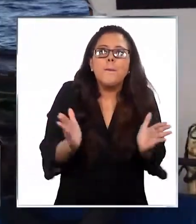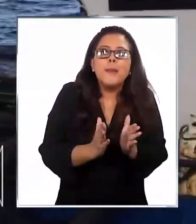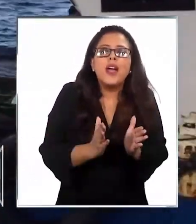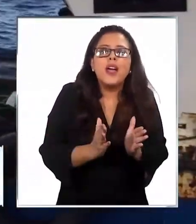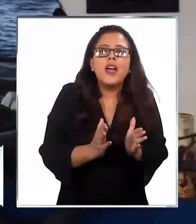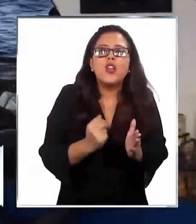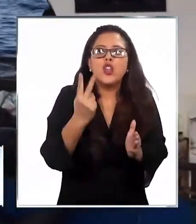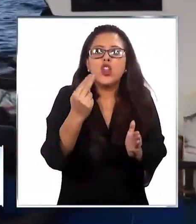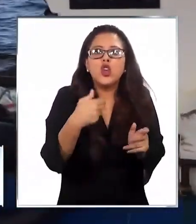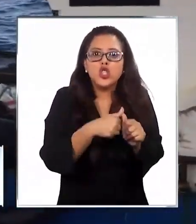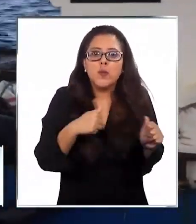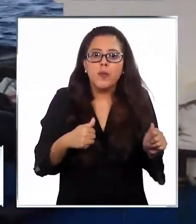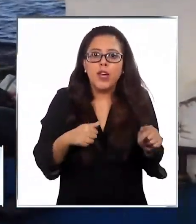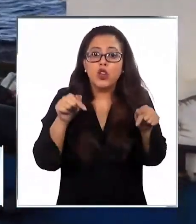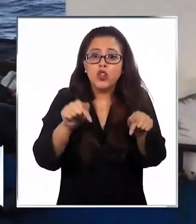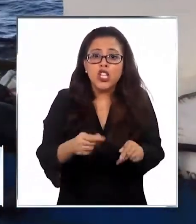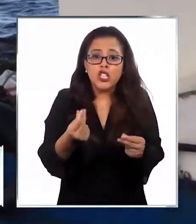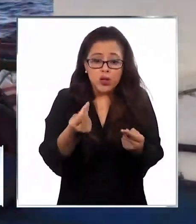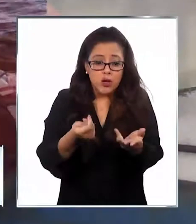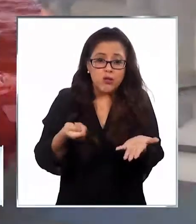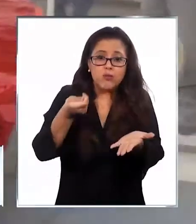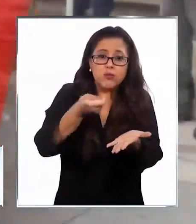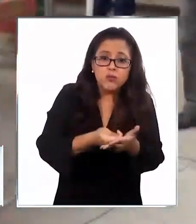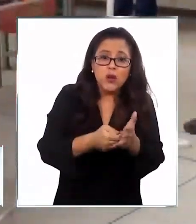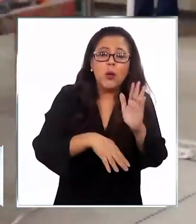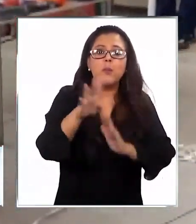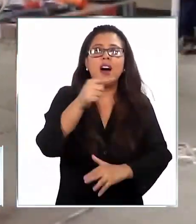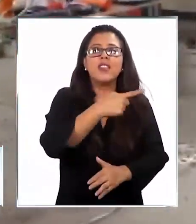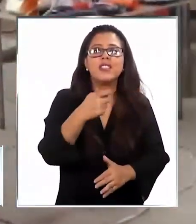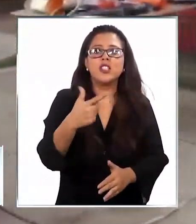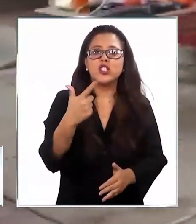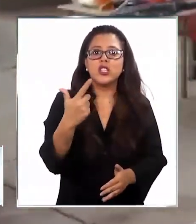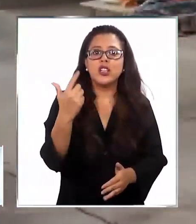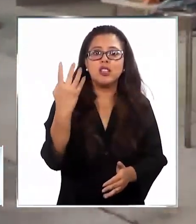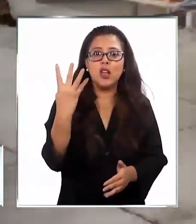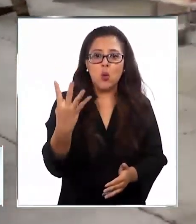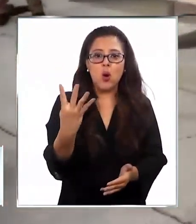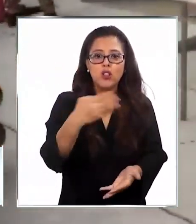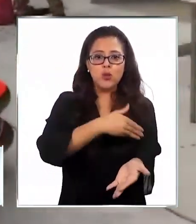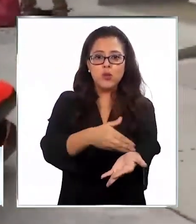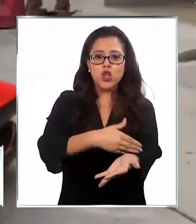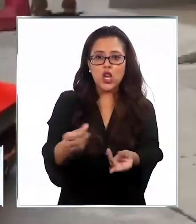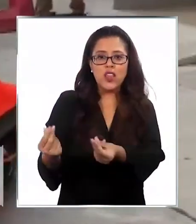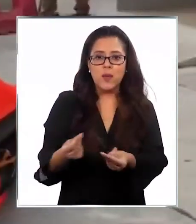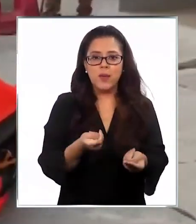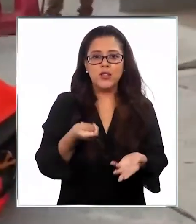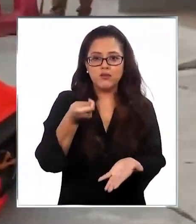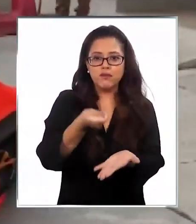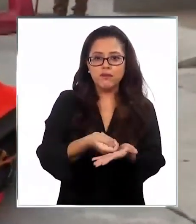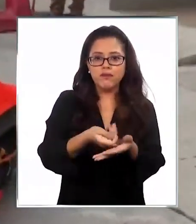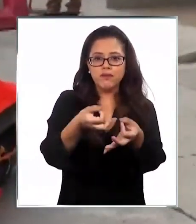metros. La inversión en estos kits de seguridad superó los 174 millones de pesos.